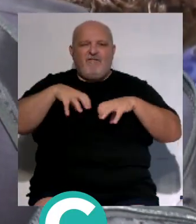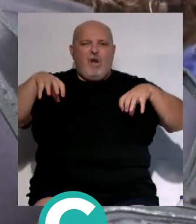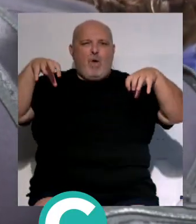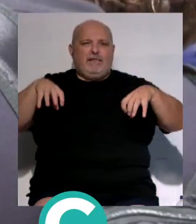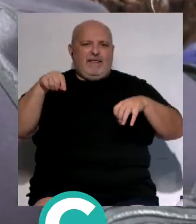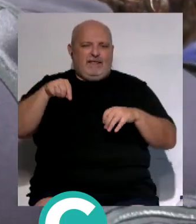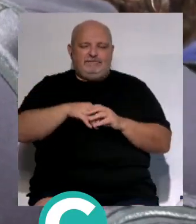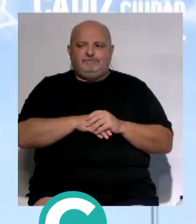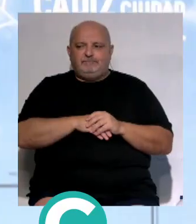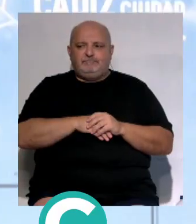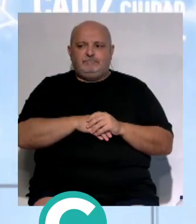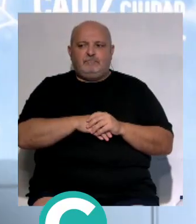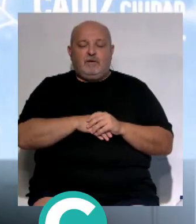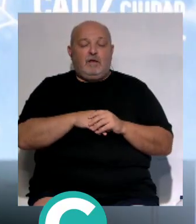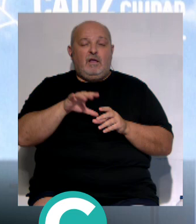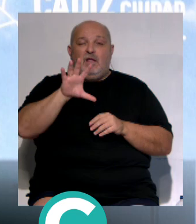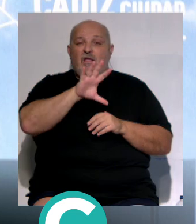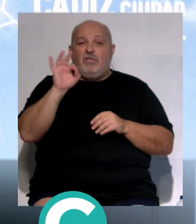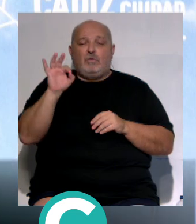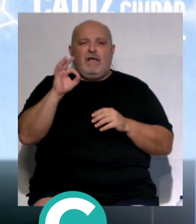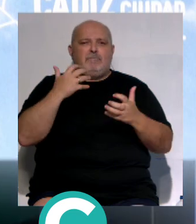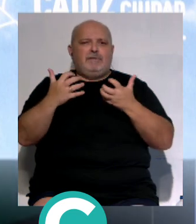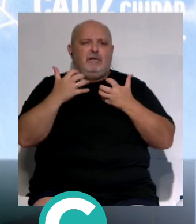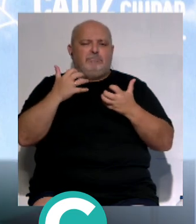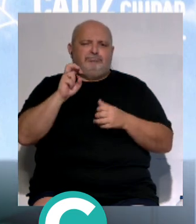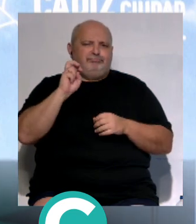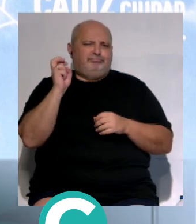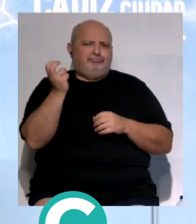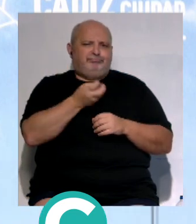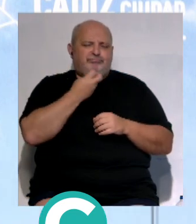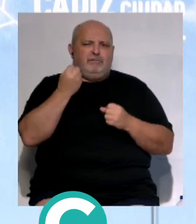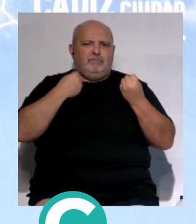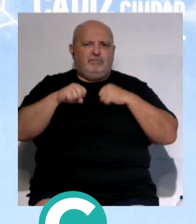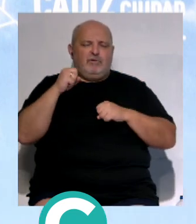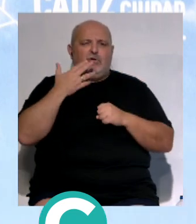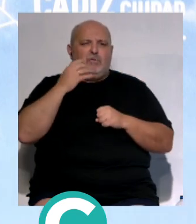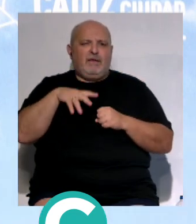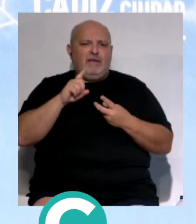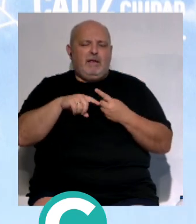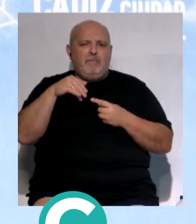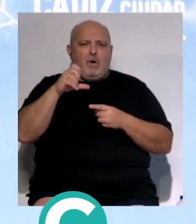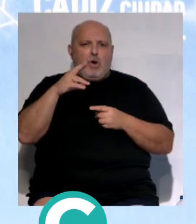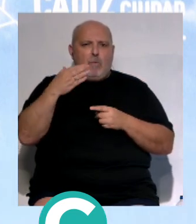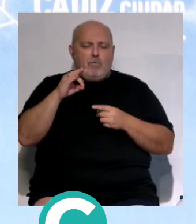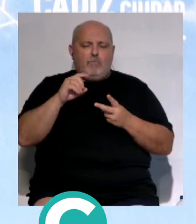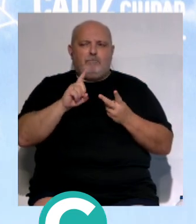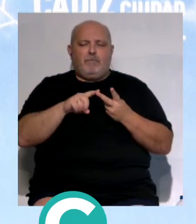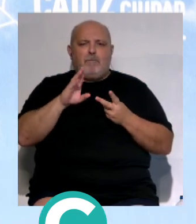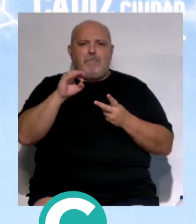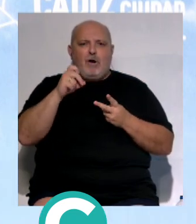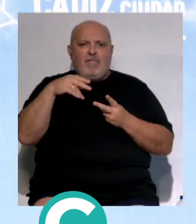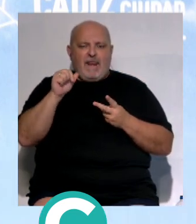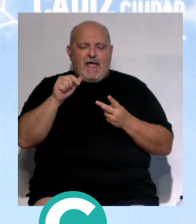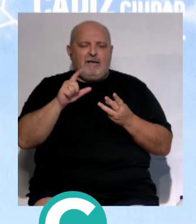Candelaria. Al final vamos a tener 50 espectáculos variados con artistas tan conocidos como Manuel Lombo, Paco